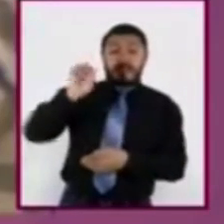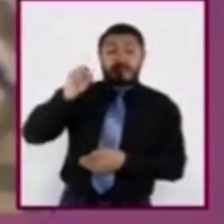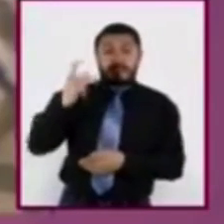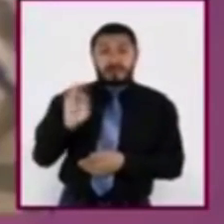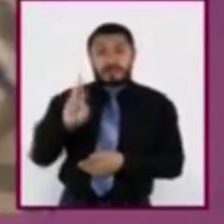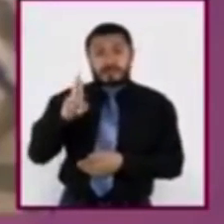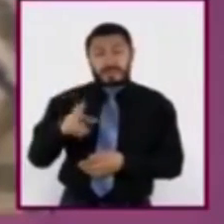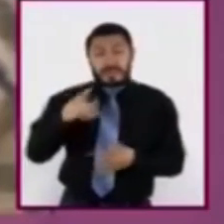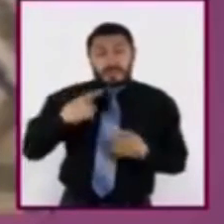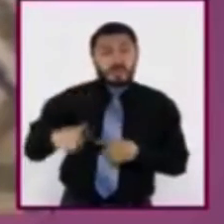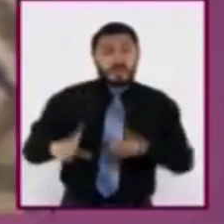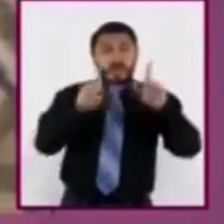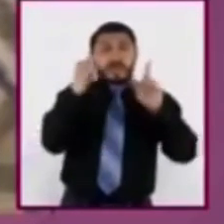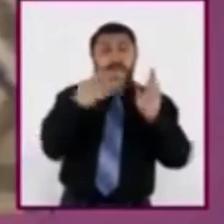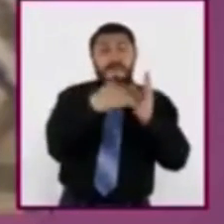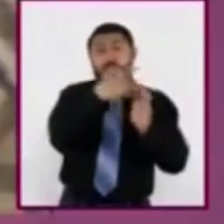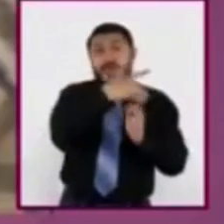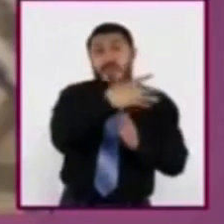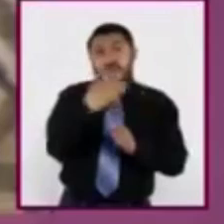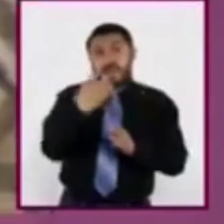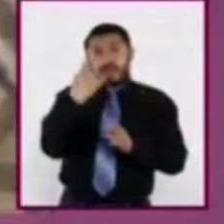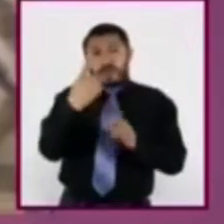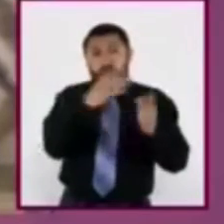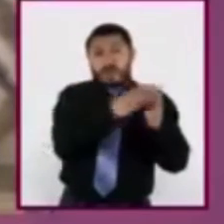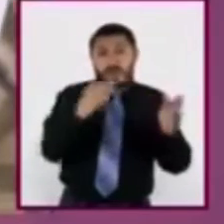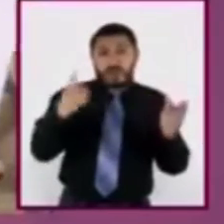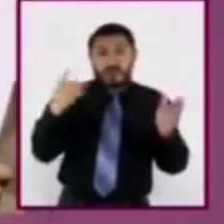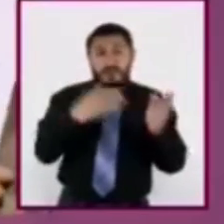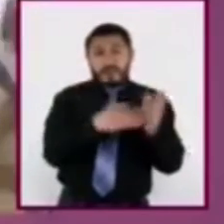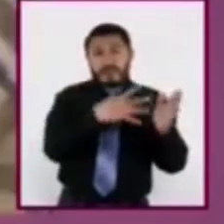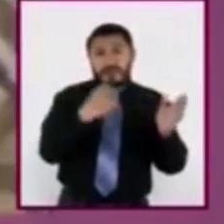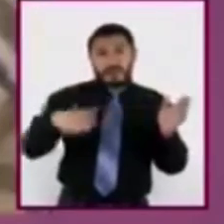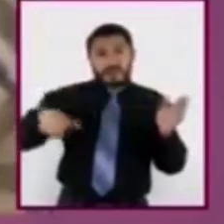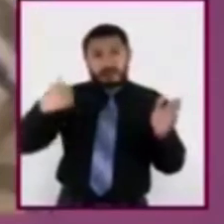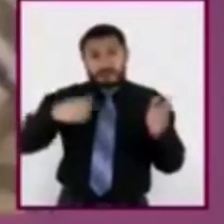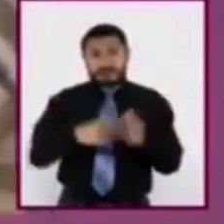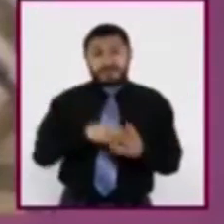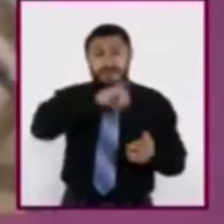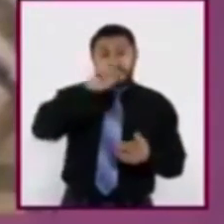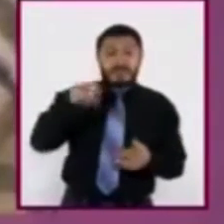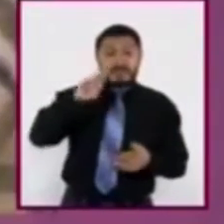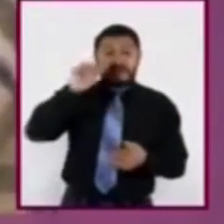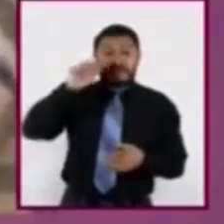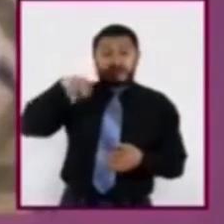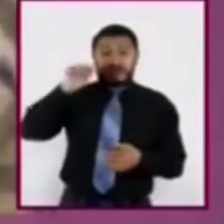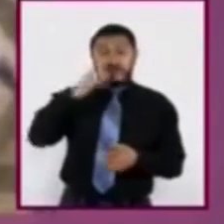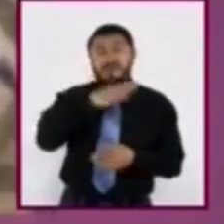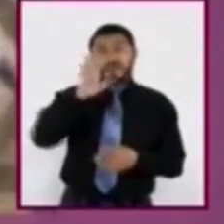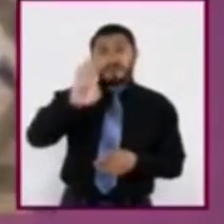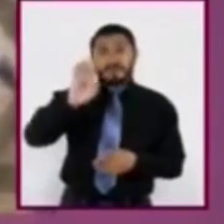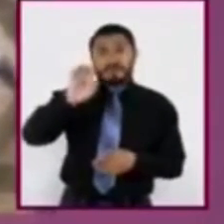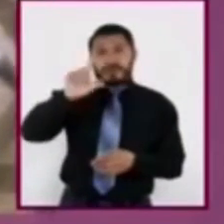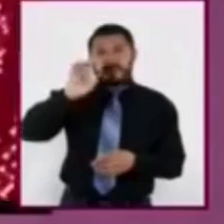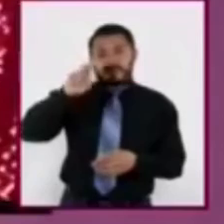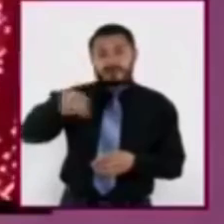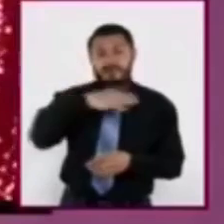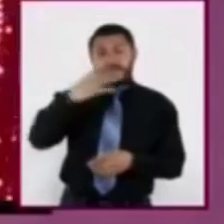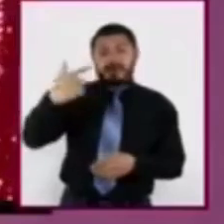de 1901 a 1911. ¡Juana Belén Gutiérrez!